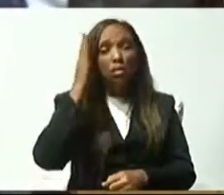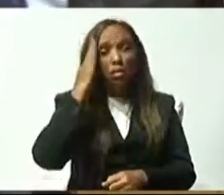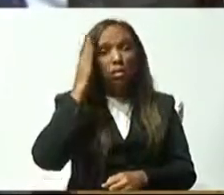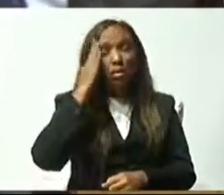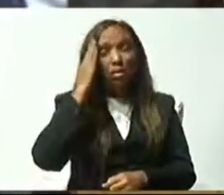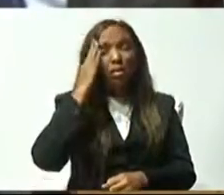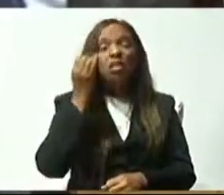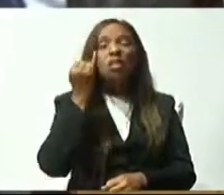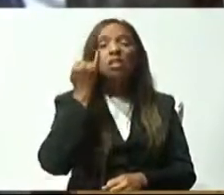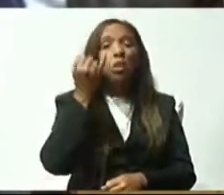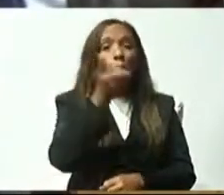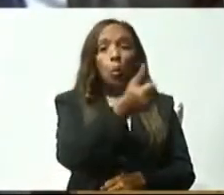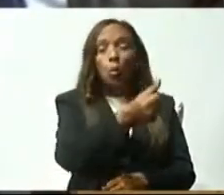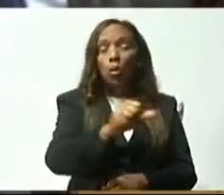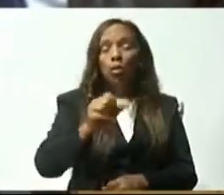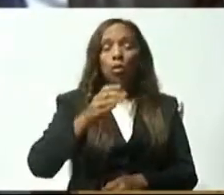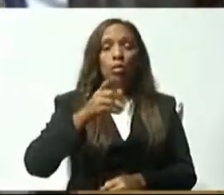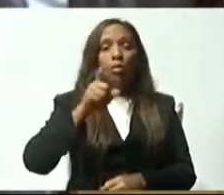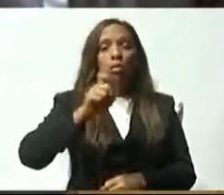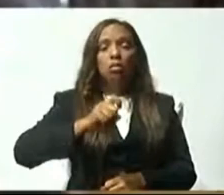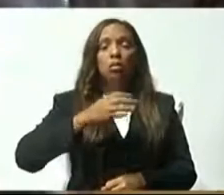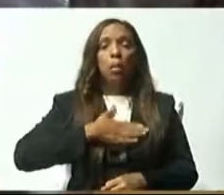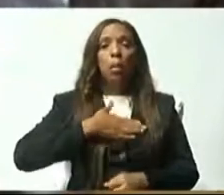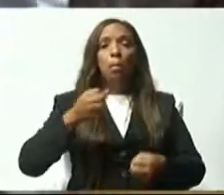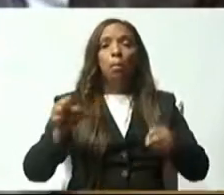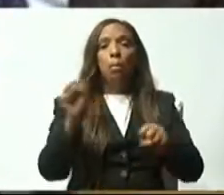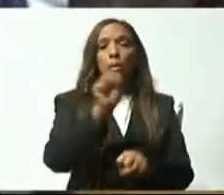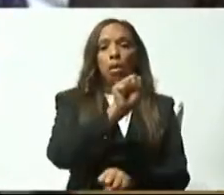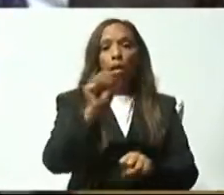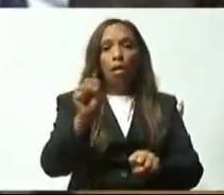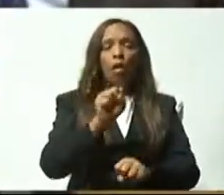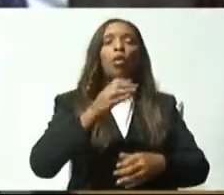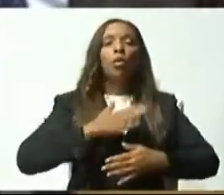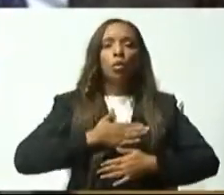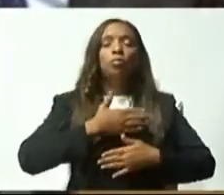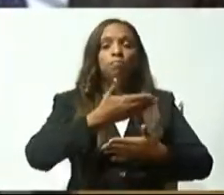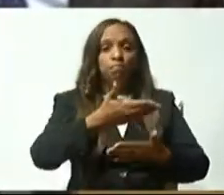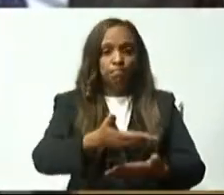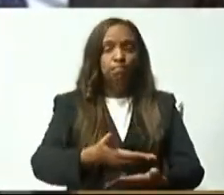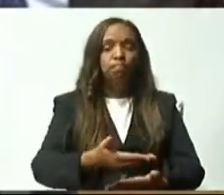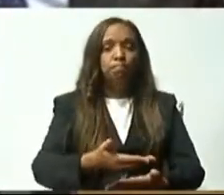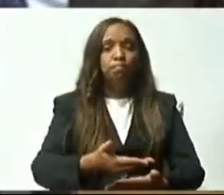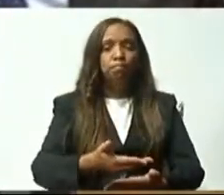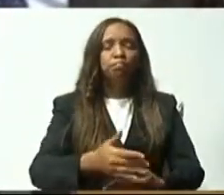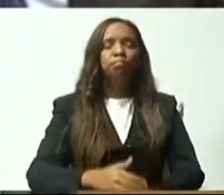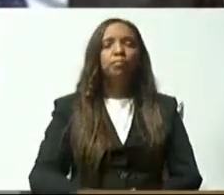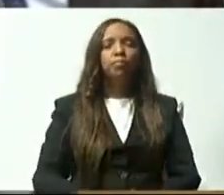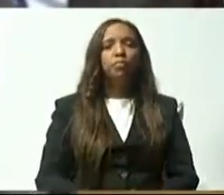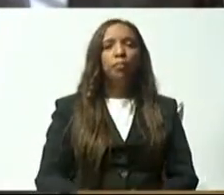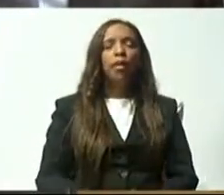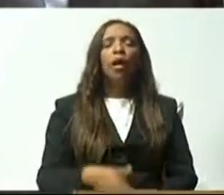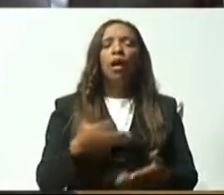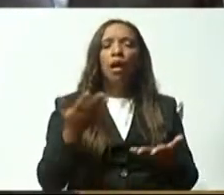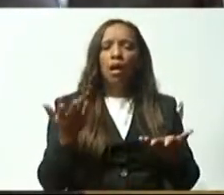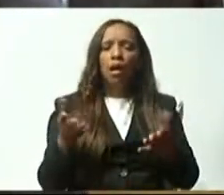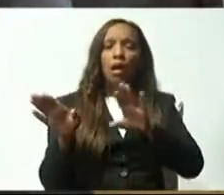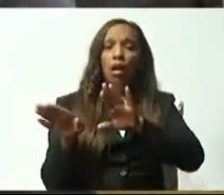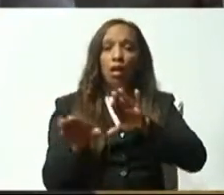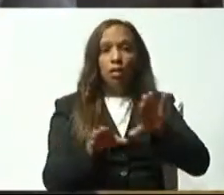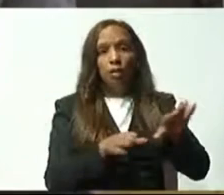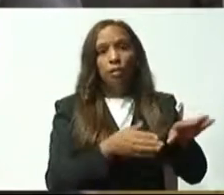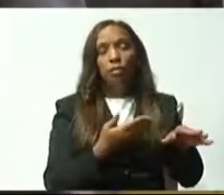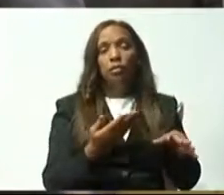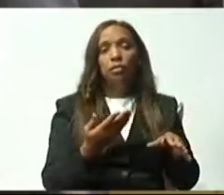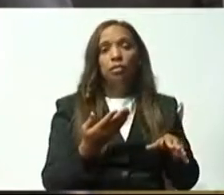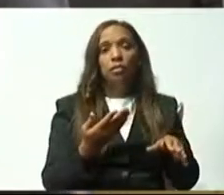nadie a nuestro alrededor, sabemos lo que significa especular y atacar la imagen de un